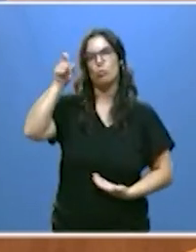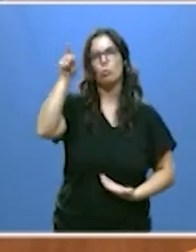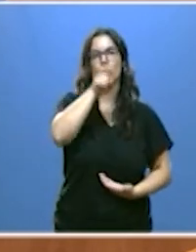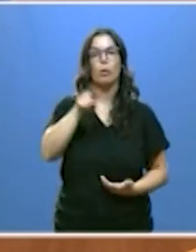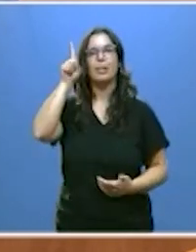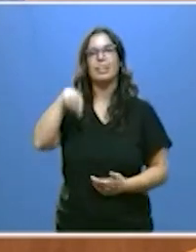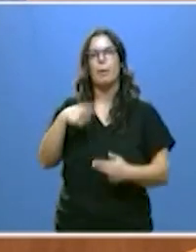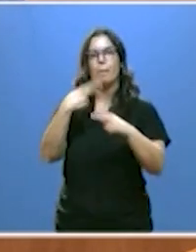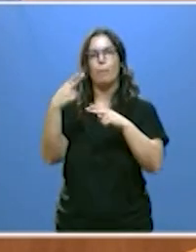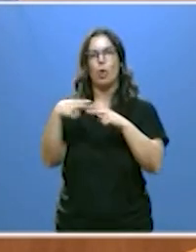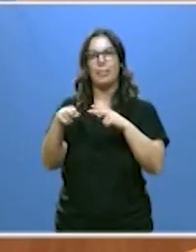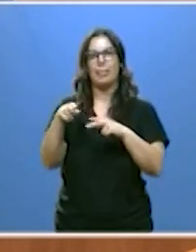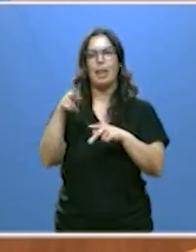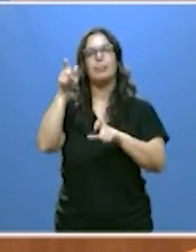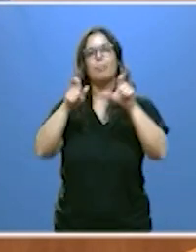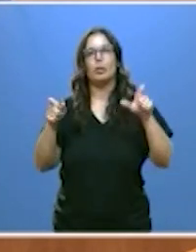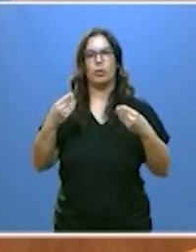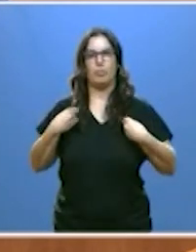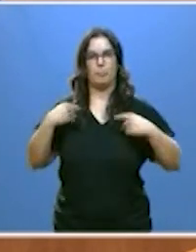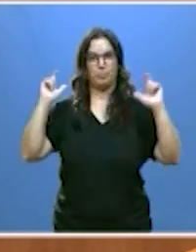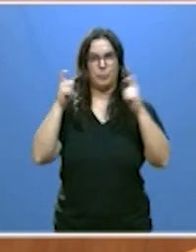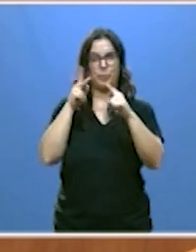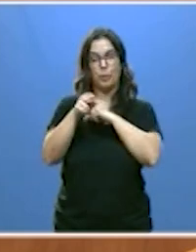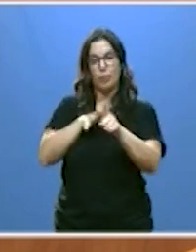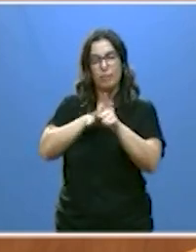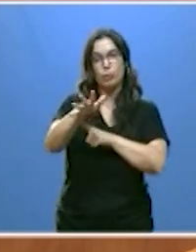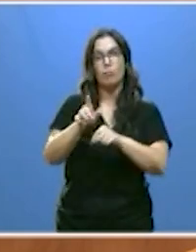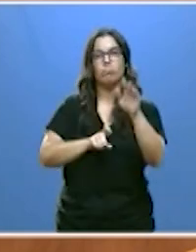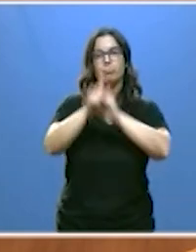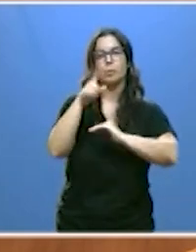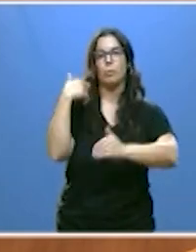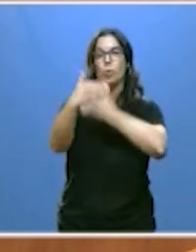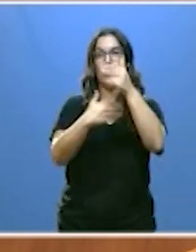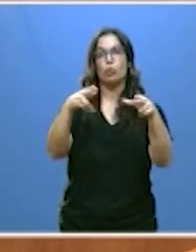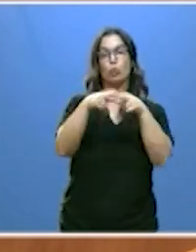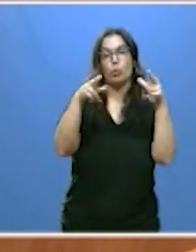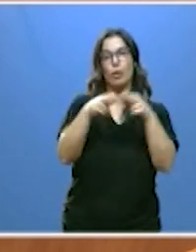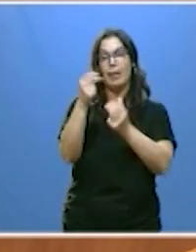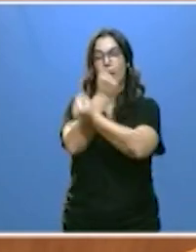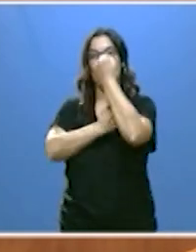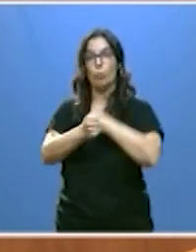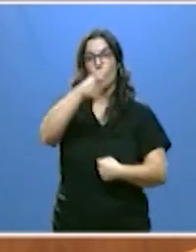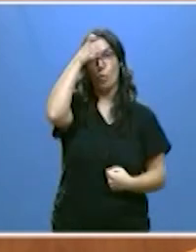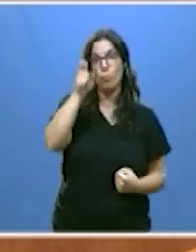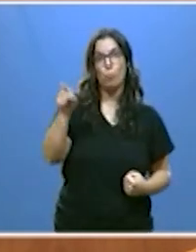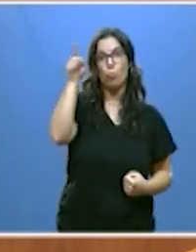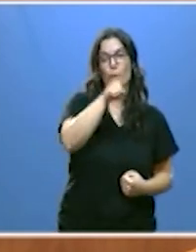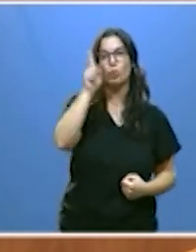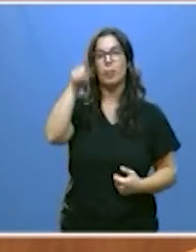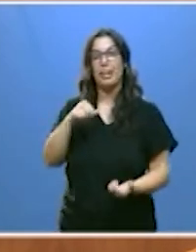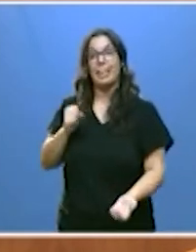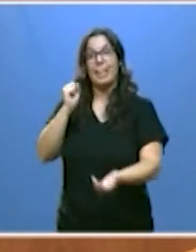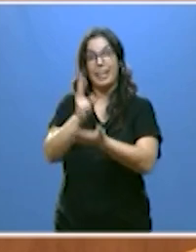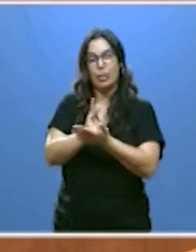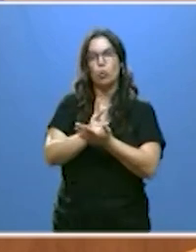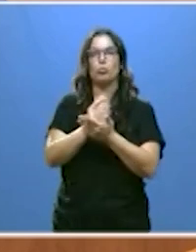políticas demográficas para contribuir al progreso social económico de nuestro medio rural y a superar nuestros retos